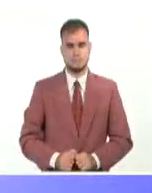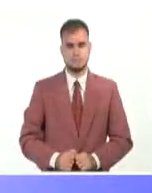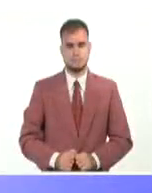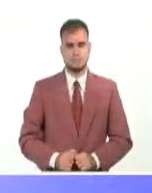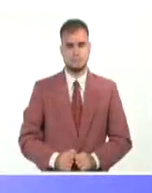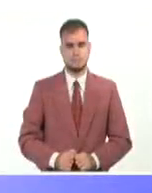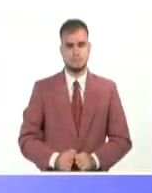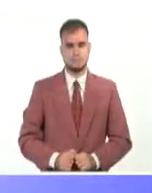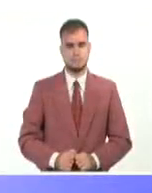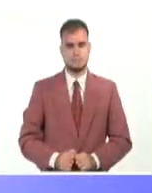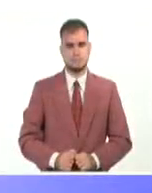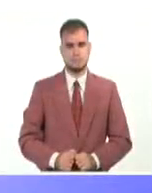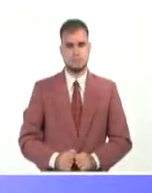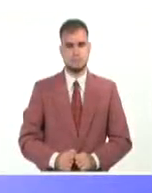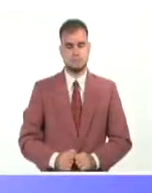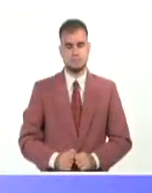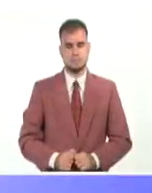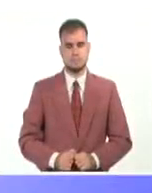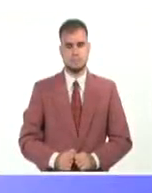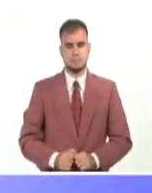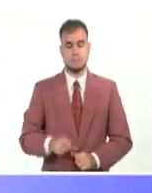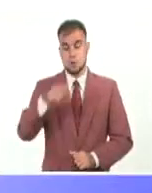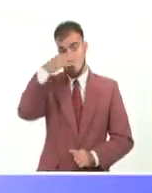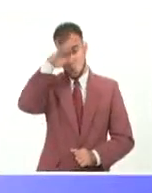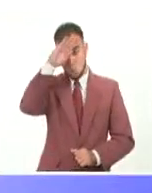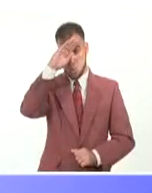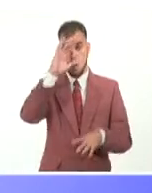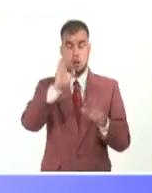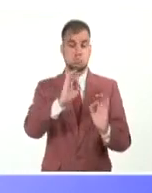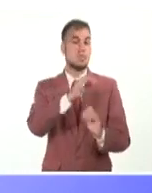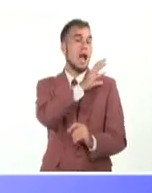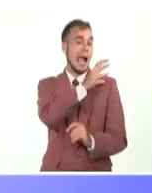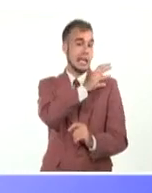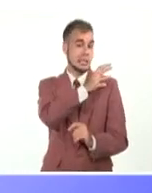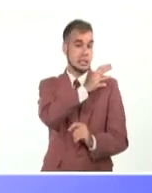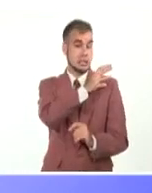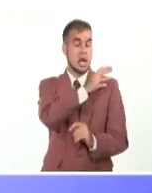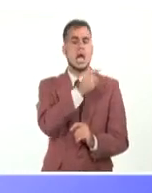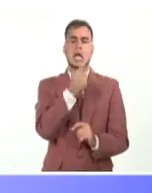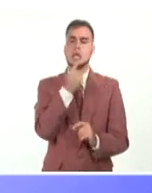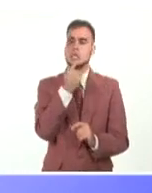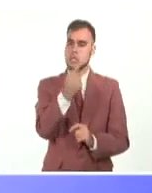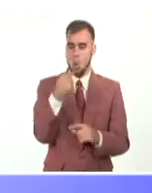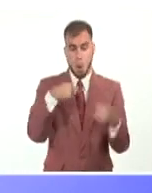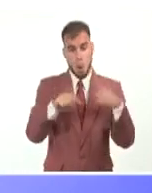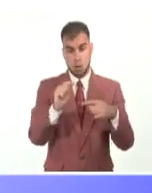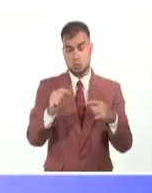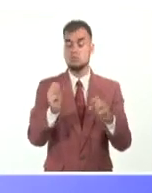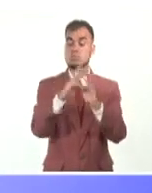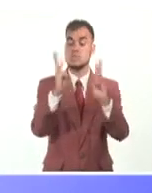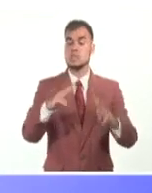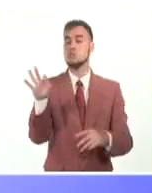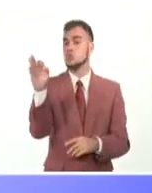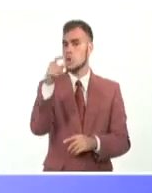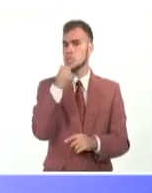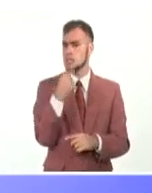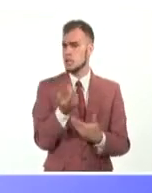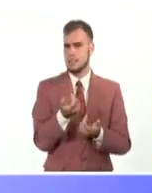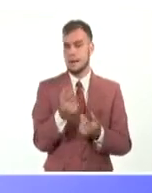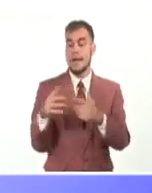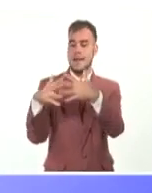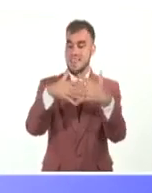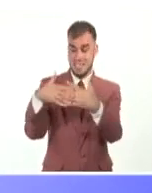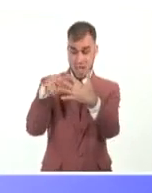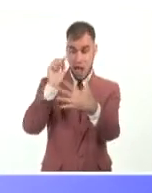El ministro de Relaciones Exteriores de Cuba, Bruno Rodríguez Parrilla, denunció hoy en Twitter que Estados Unidos destina millones de